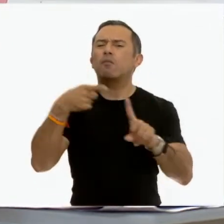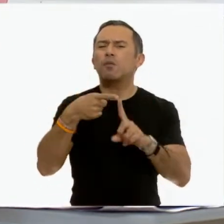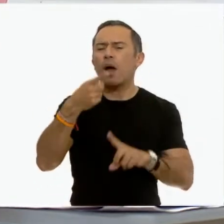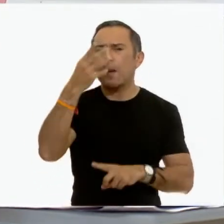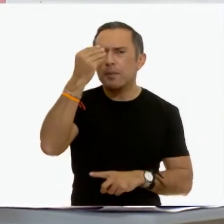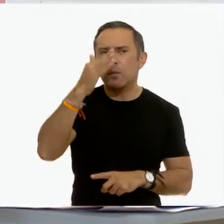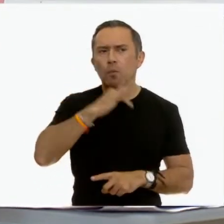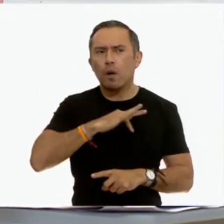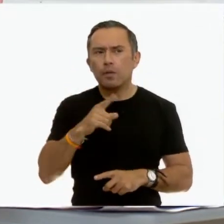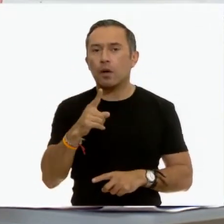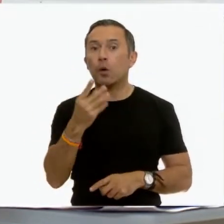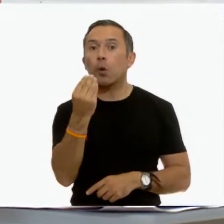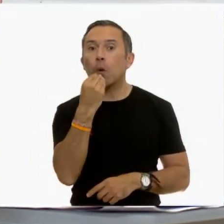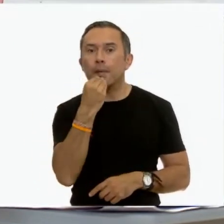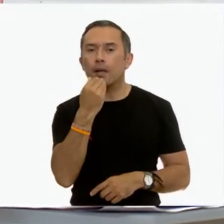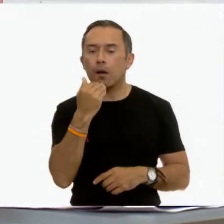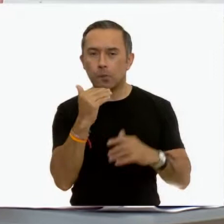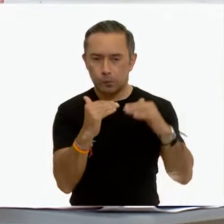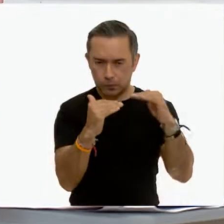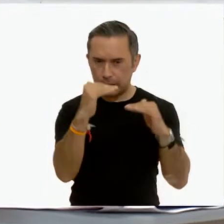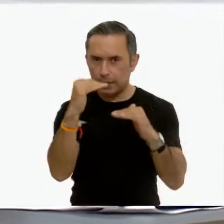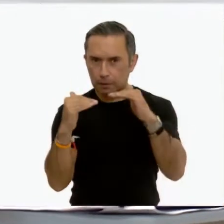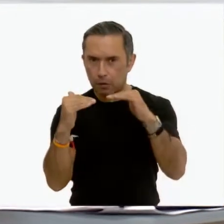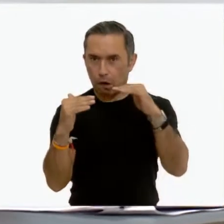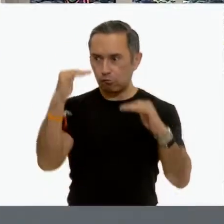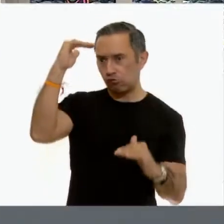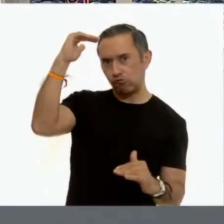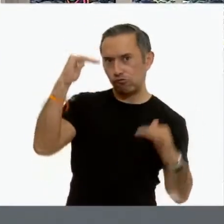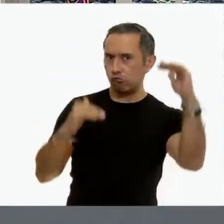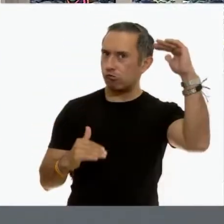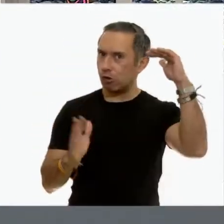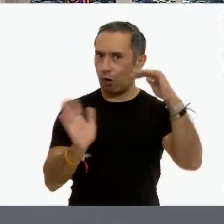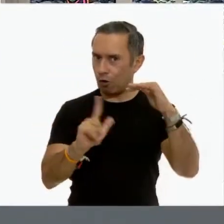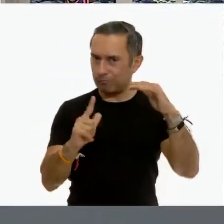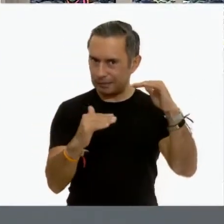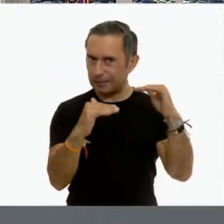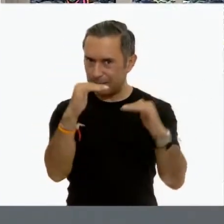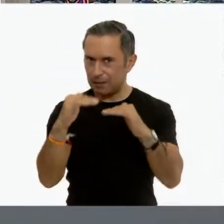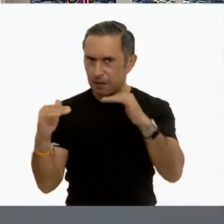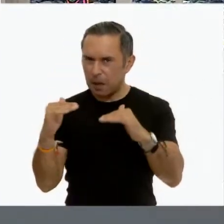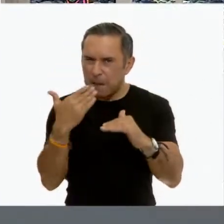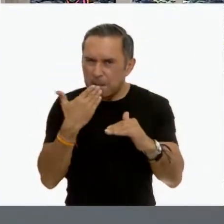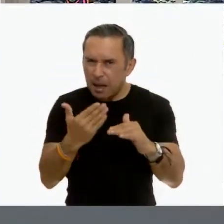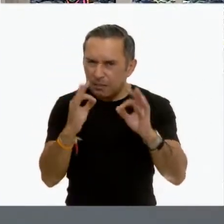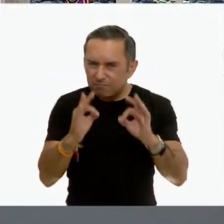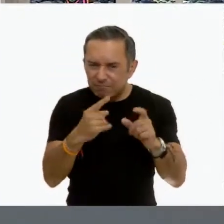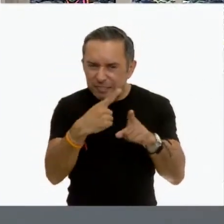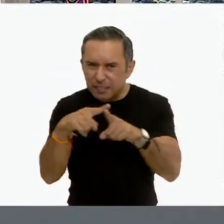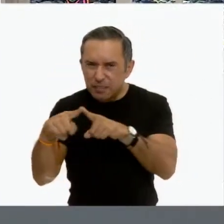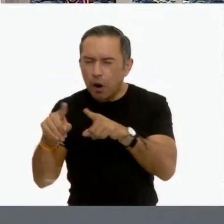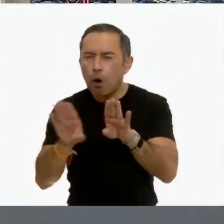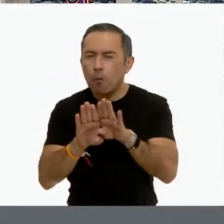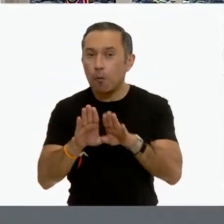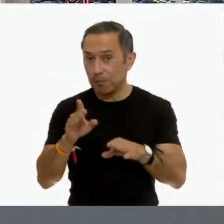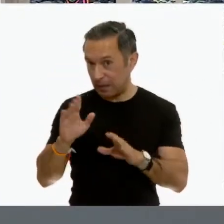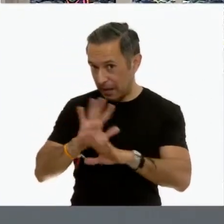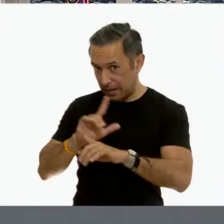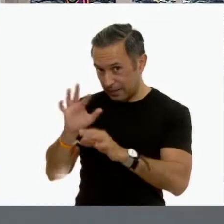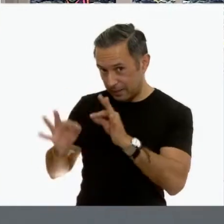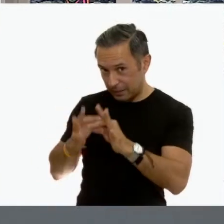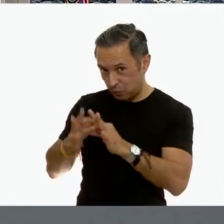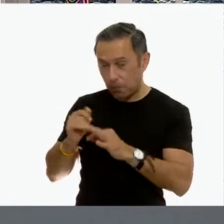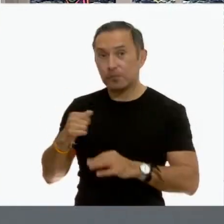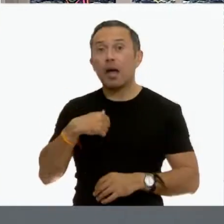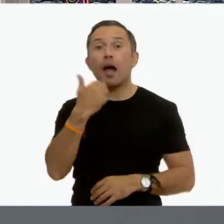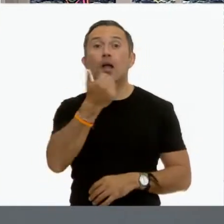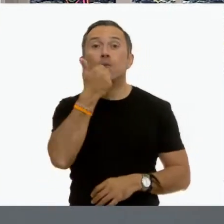equilibrada, correcta y variada. ¿Estás lista? Lista, profesora. Tengo cuatro alumnos. El primero